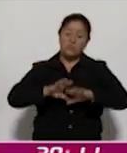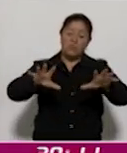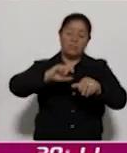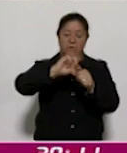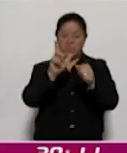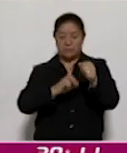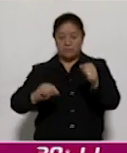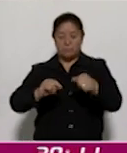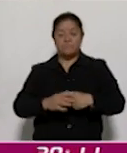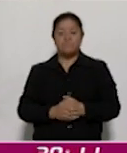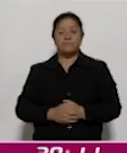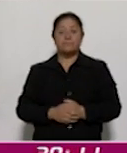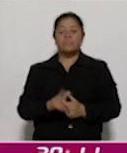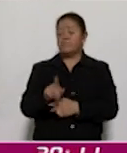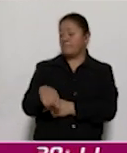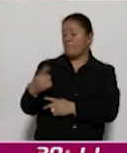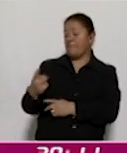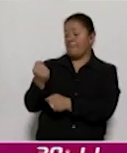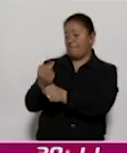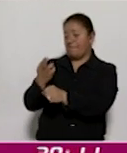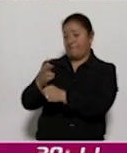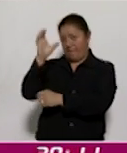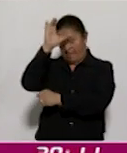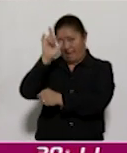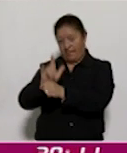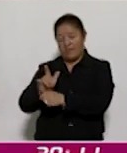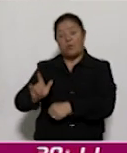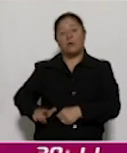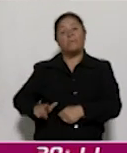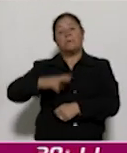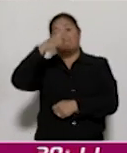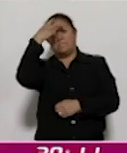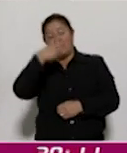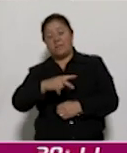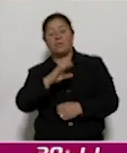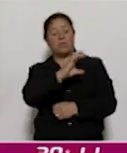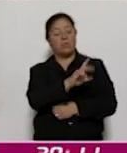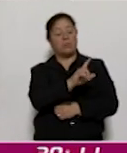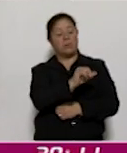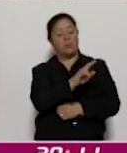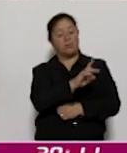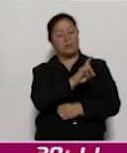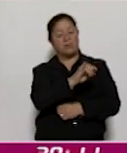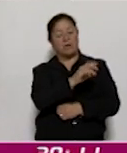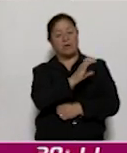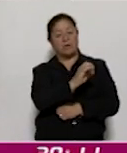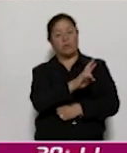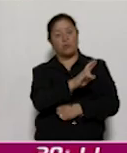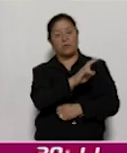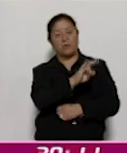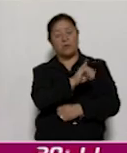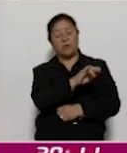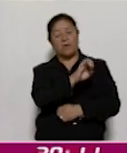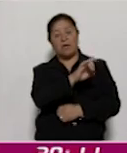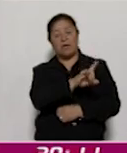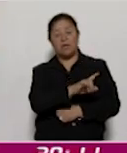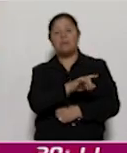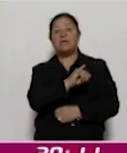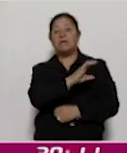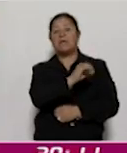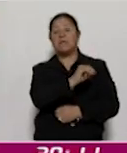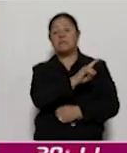A su vez, la Secretaría de Cultura del Gobierno de México, Claudia Curiel de Icaza, señaló que radioeducación